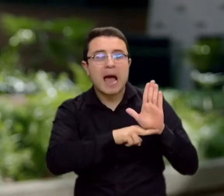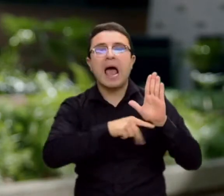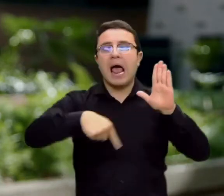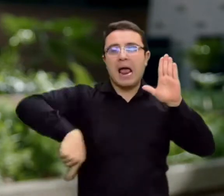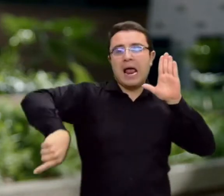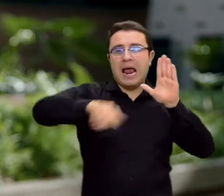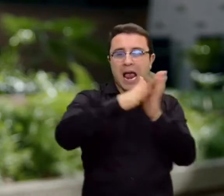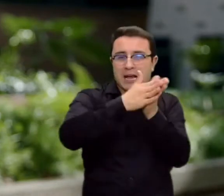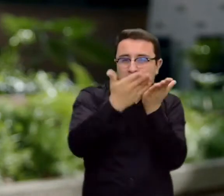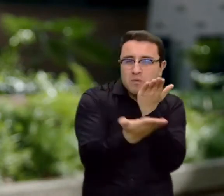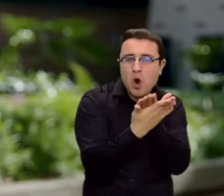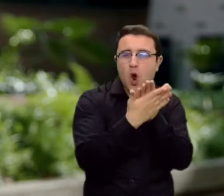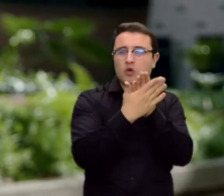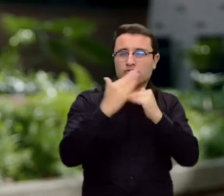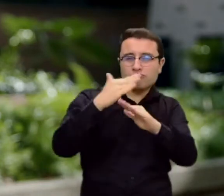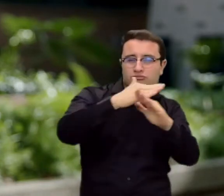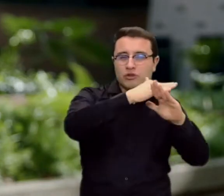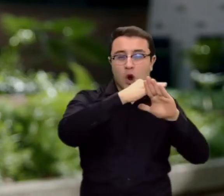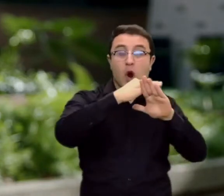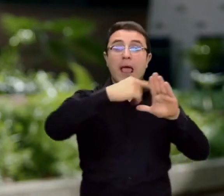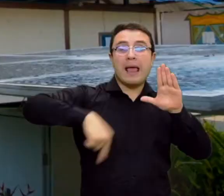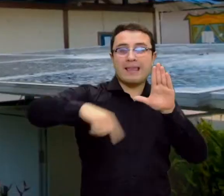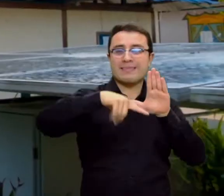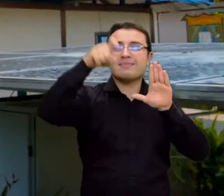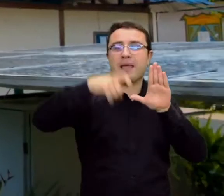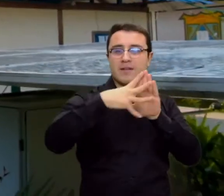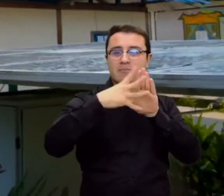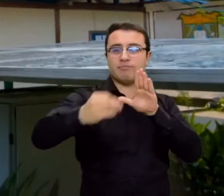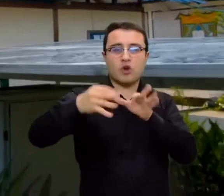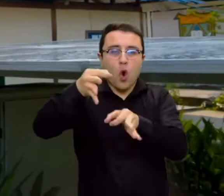bioseguridad que deben de tener los jurados de votación.